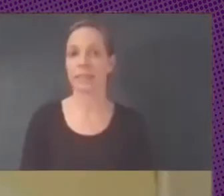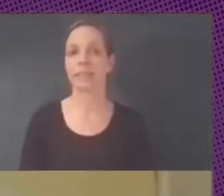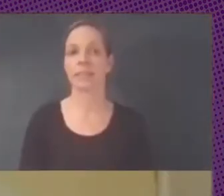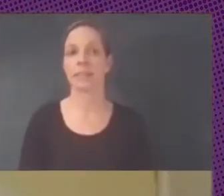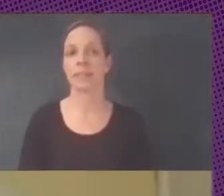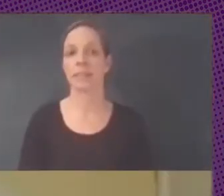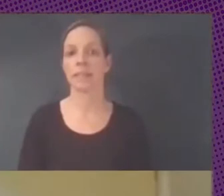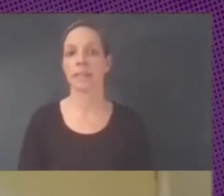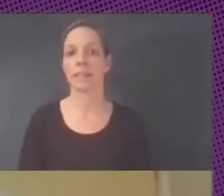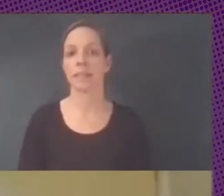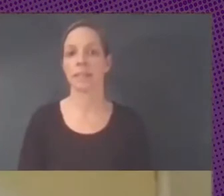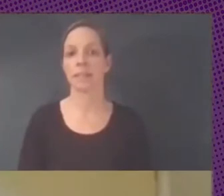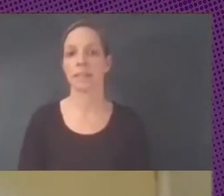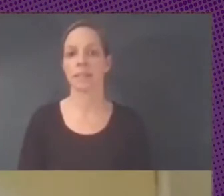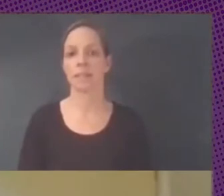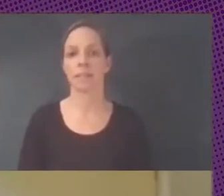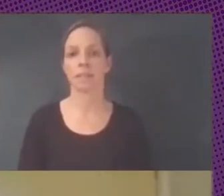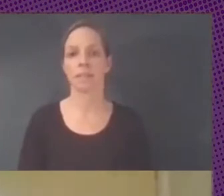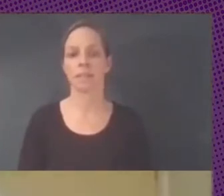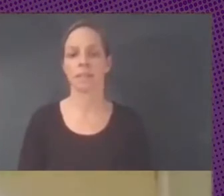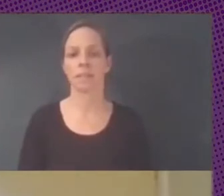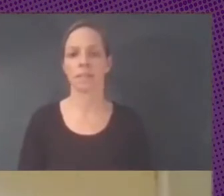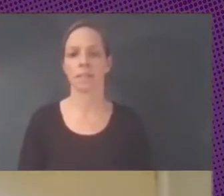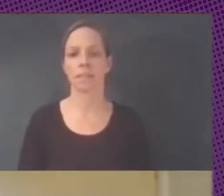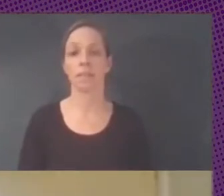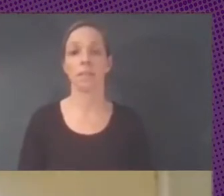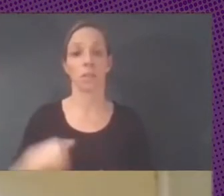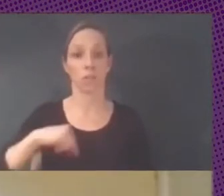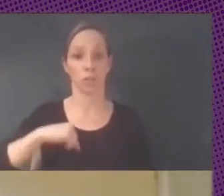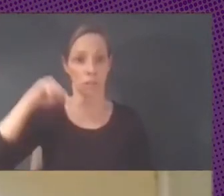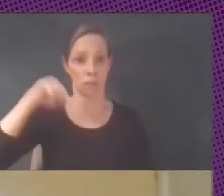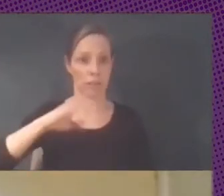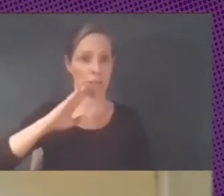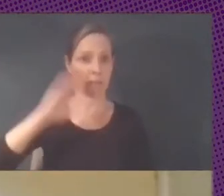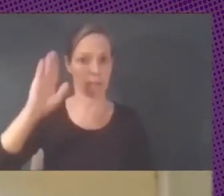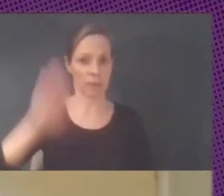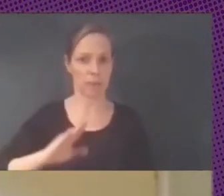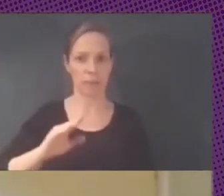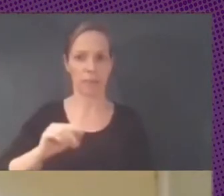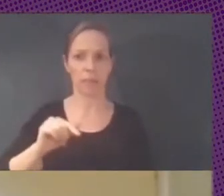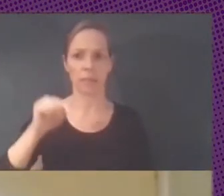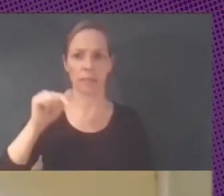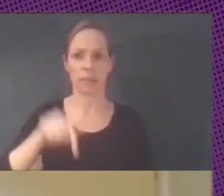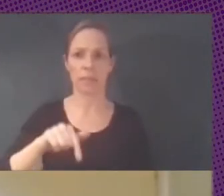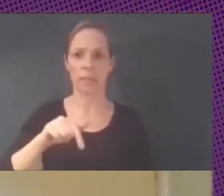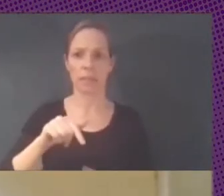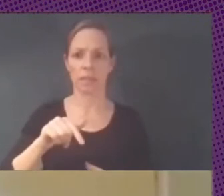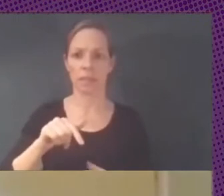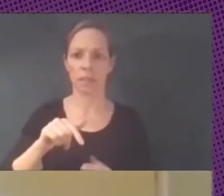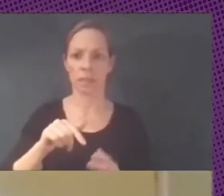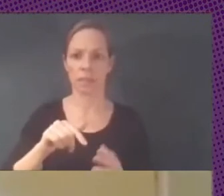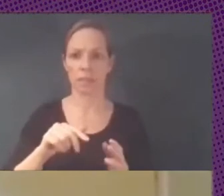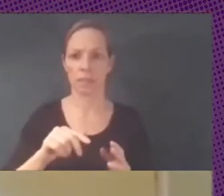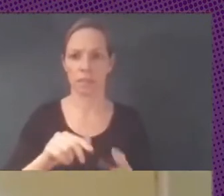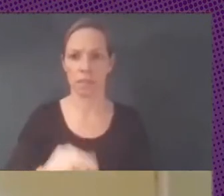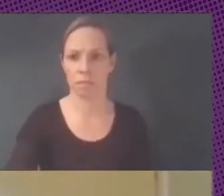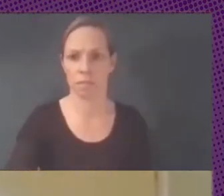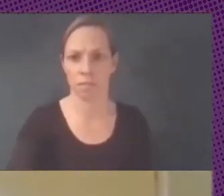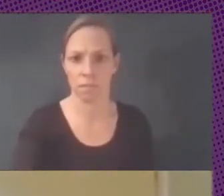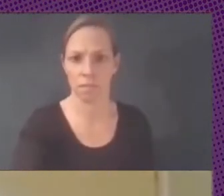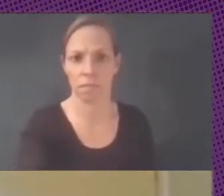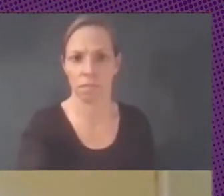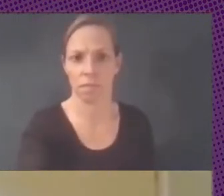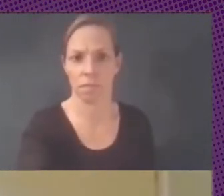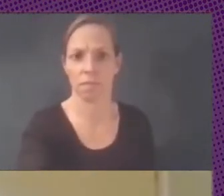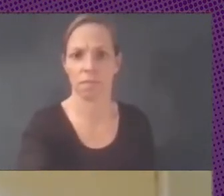tenemos en Brasil tenemos un largo tiempo de adopción de software libre